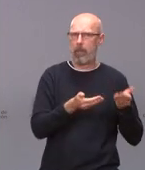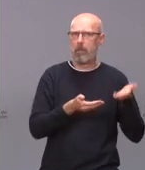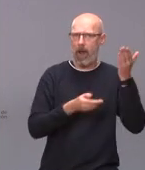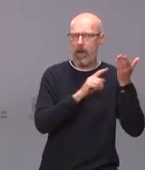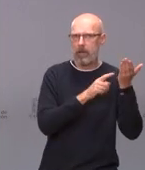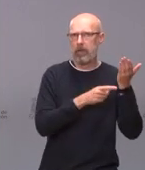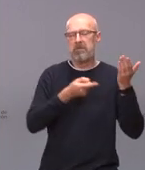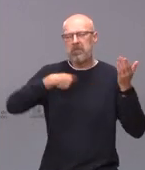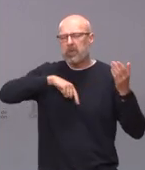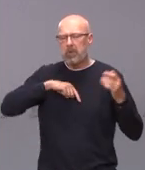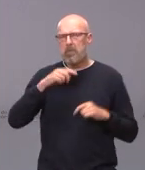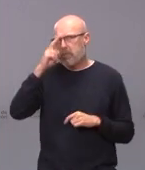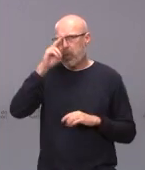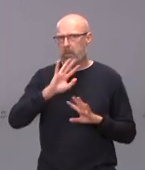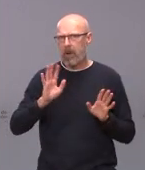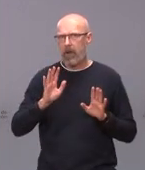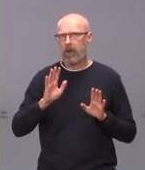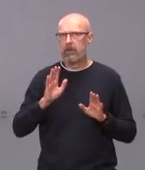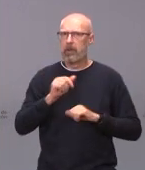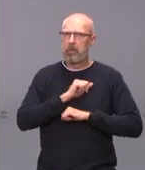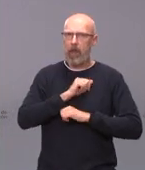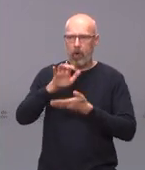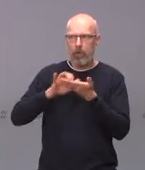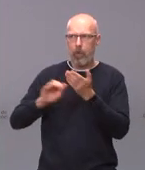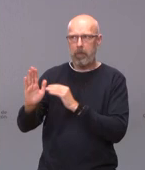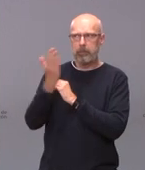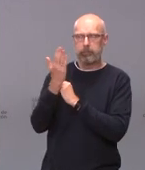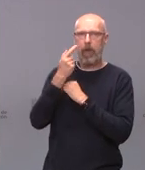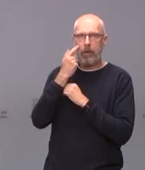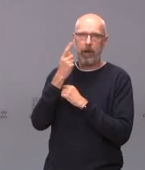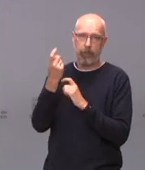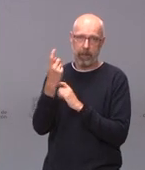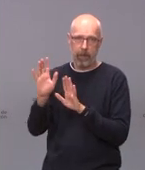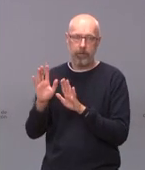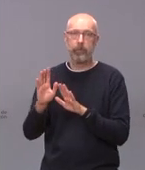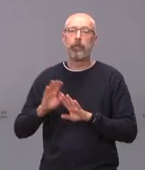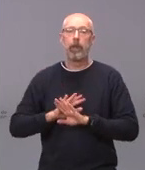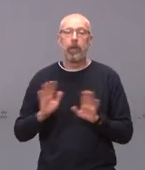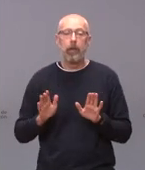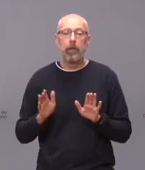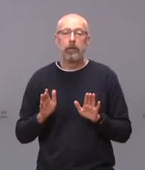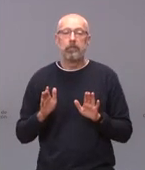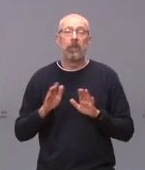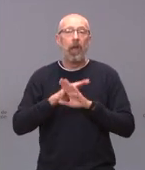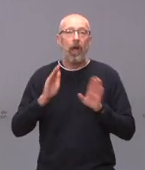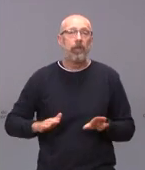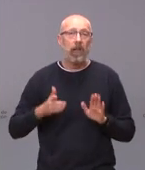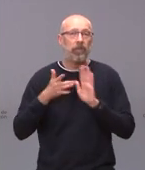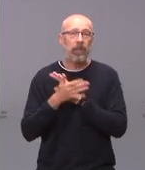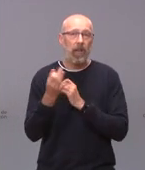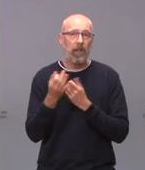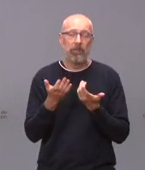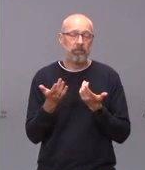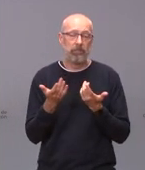pendientes de que se produzca ese informe definitivo y todas estas cosas lo que quieren decir y lo que tienen que